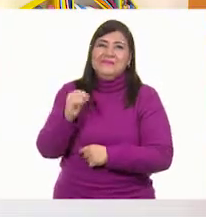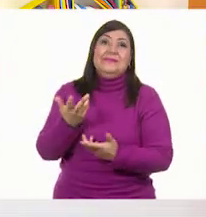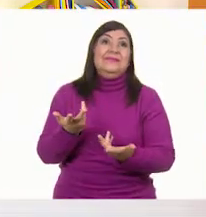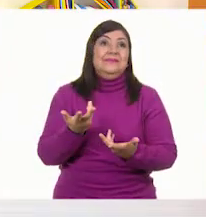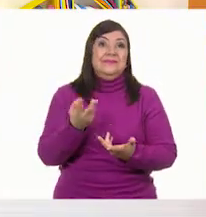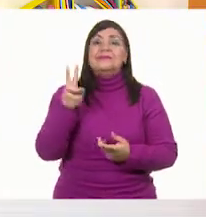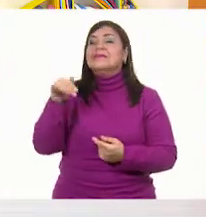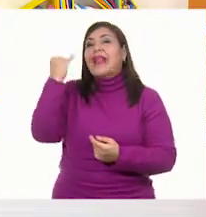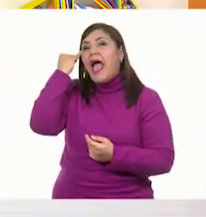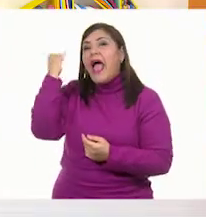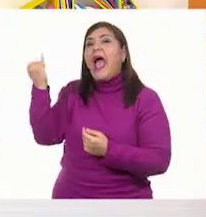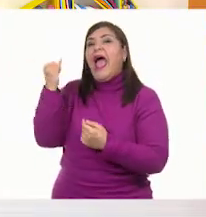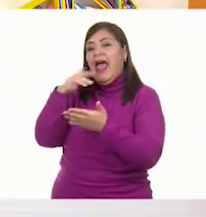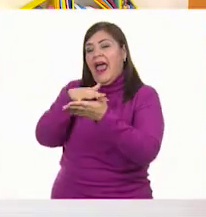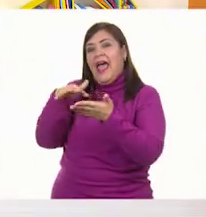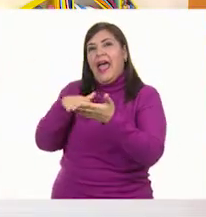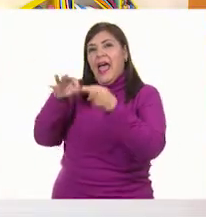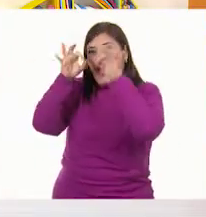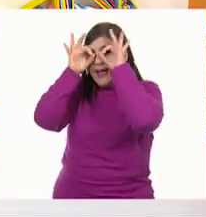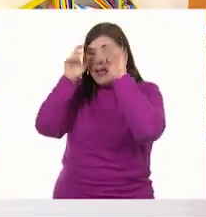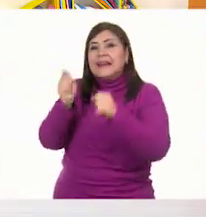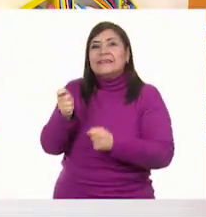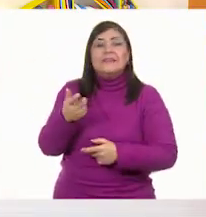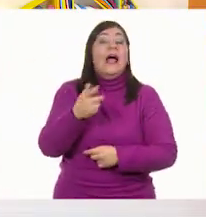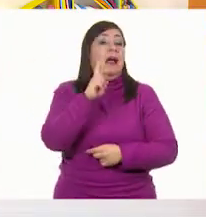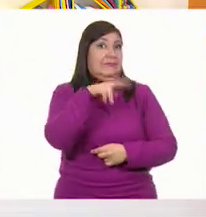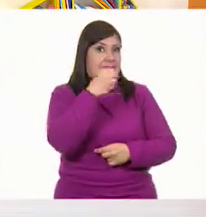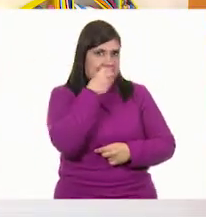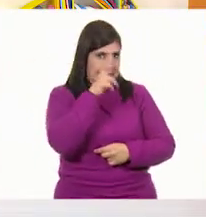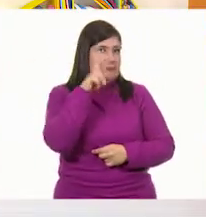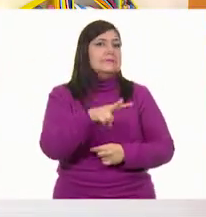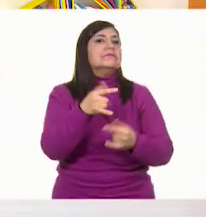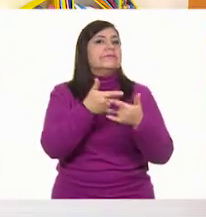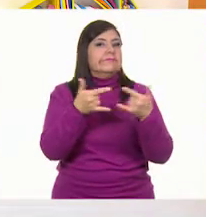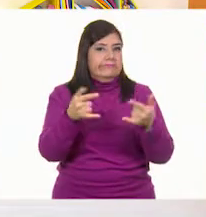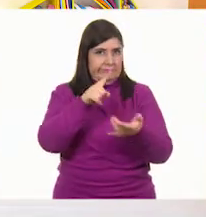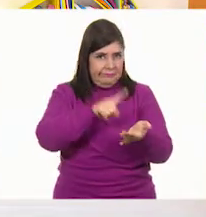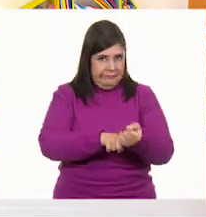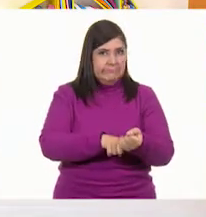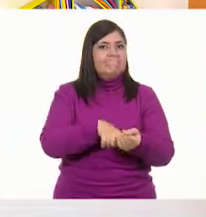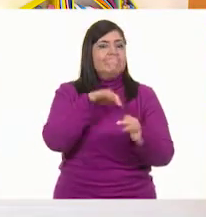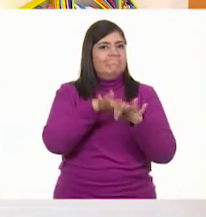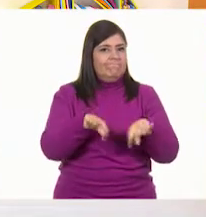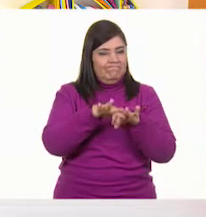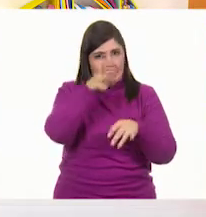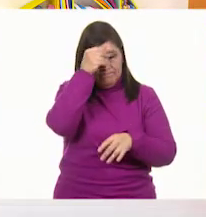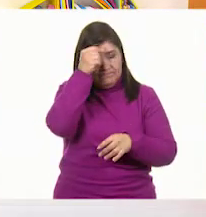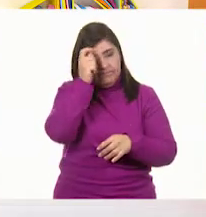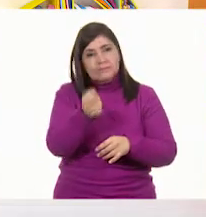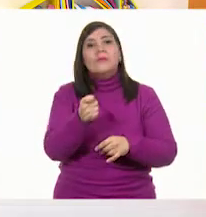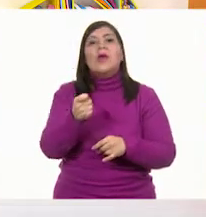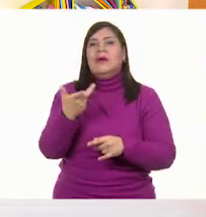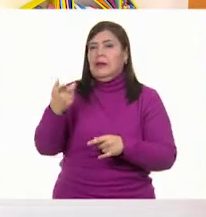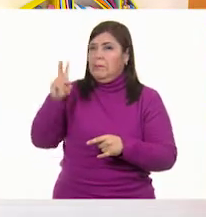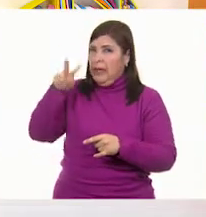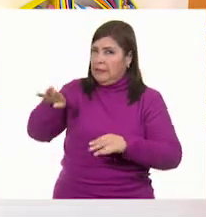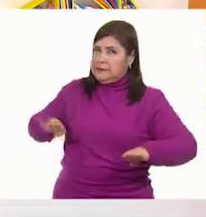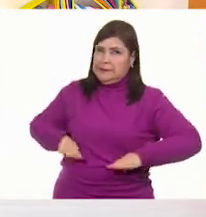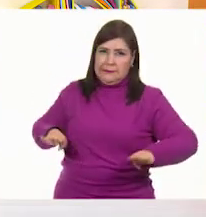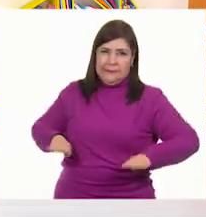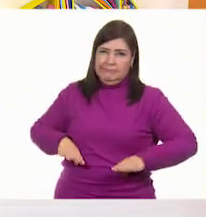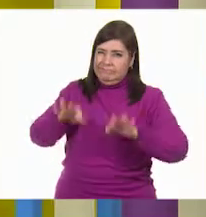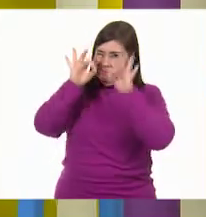¡Ay! ¿Qué te pareció la lectura del tecolote? ¡Ay, muy buena! Y el mensaje también, ¿eh? También. No, a mí la actitud del tecolote